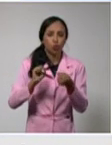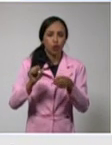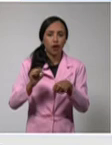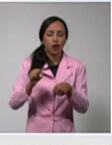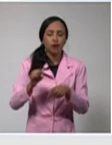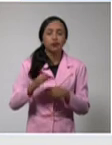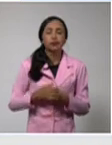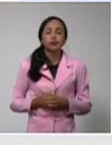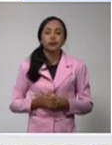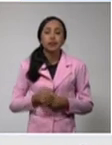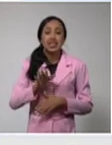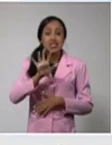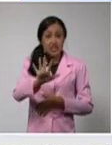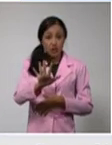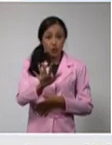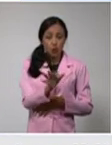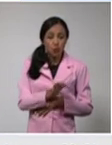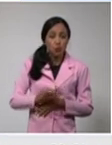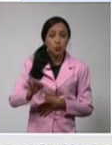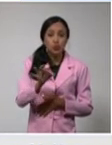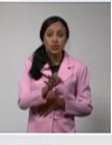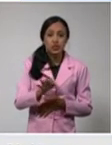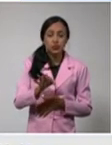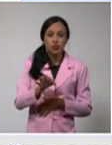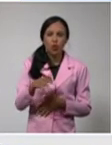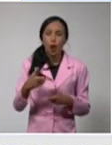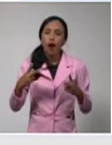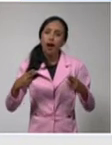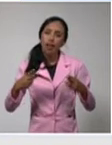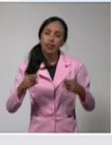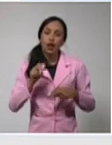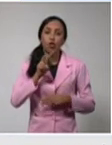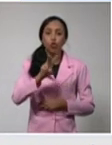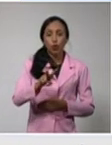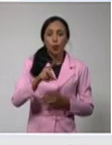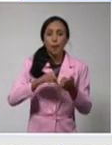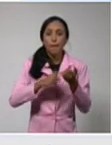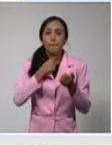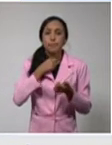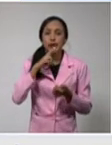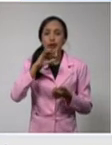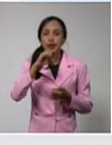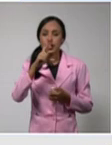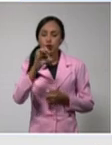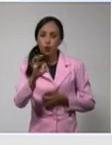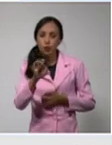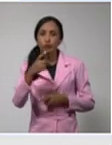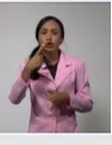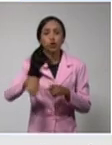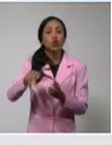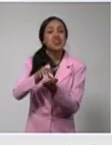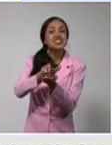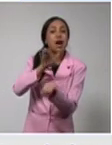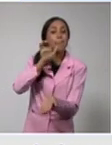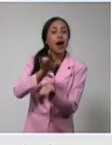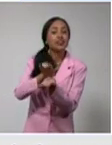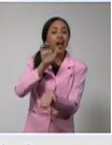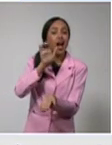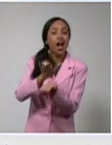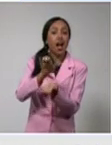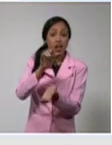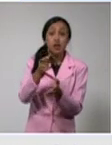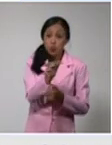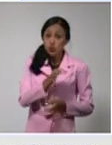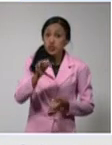Cinco en el municipio de Cárdenas, dos en Perico y en la Ciénega de Zapata y en Matanzas, municipio,